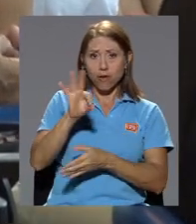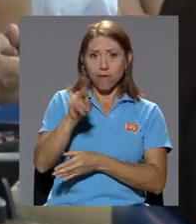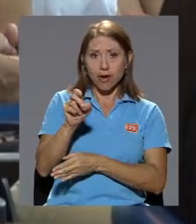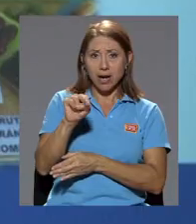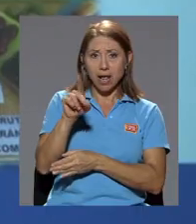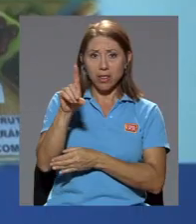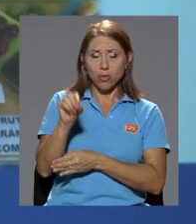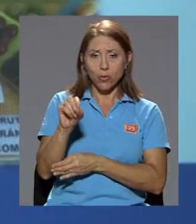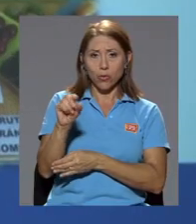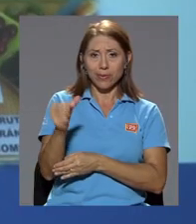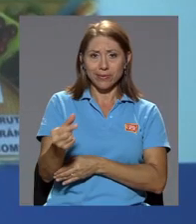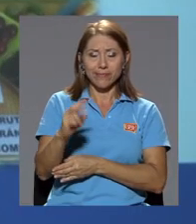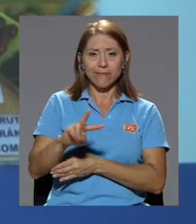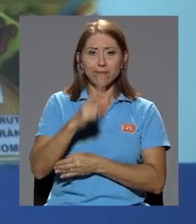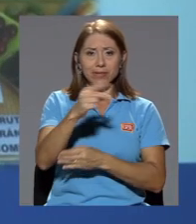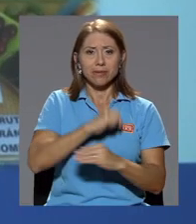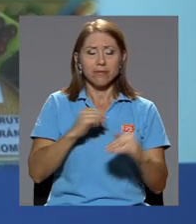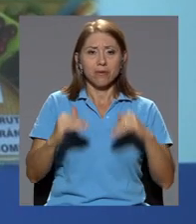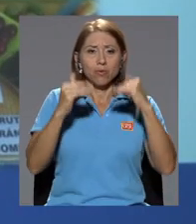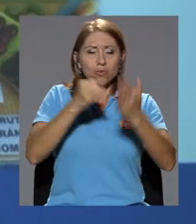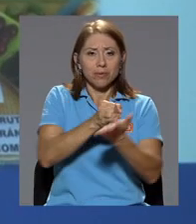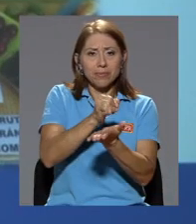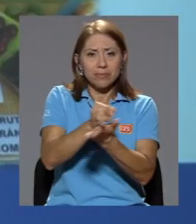García, vicerector de investigación.